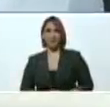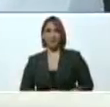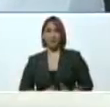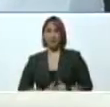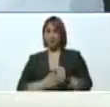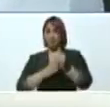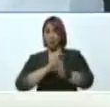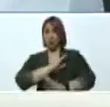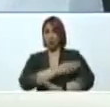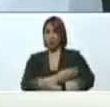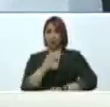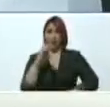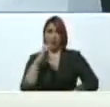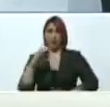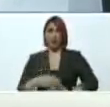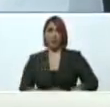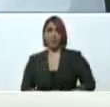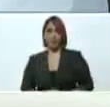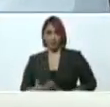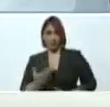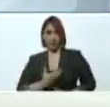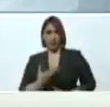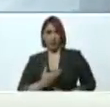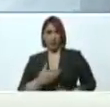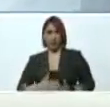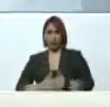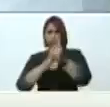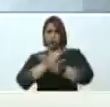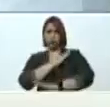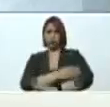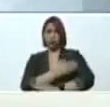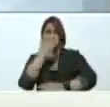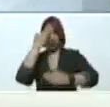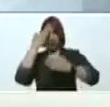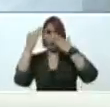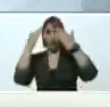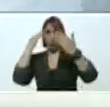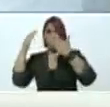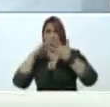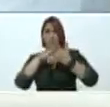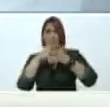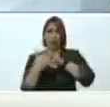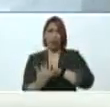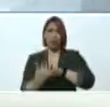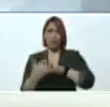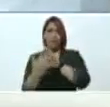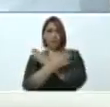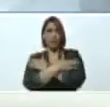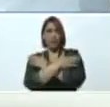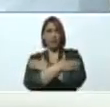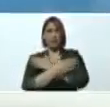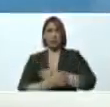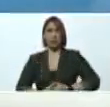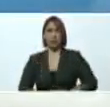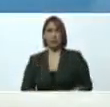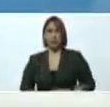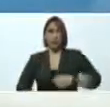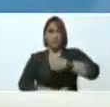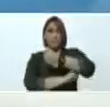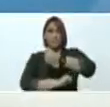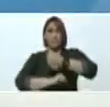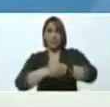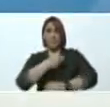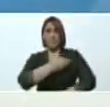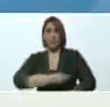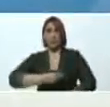Caracas, alcalde heroico. Bueno, mi saludo a Federico Quirós, los felicito por estas bases de misión.